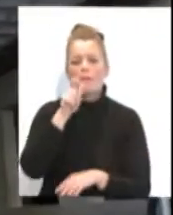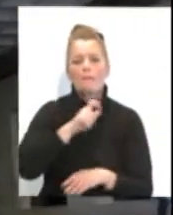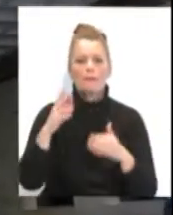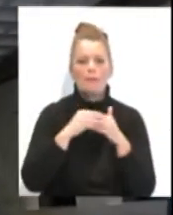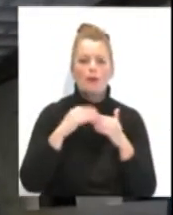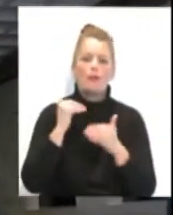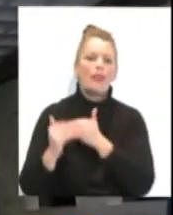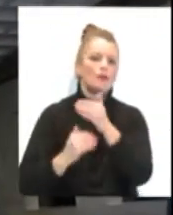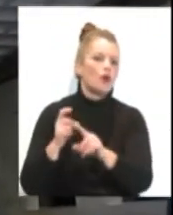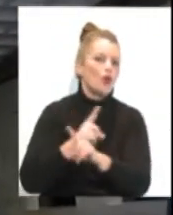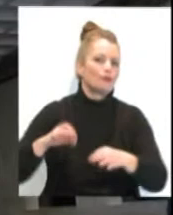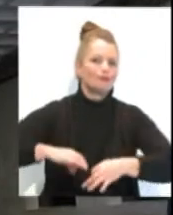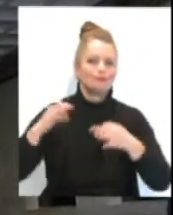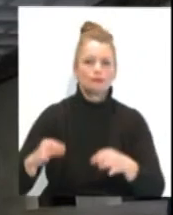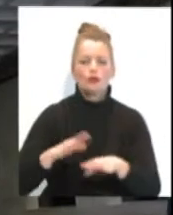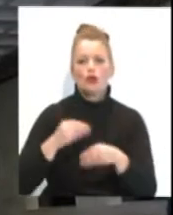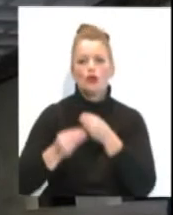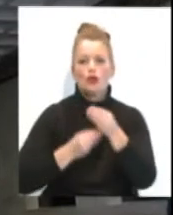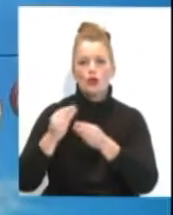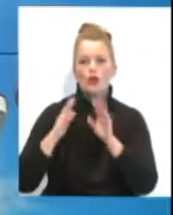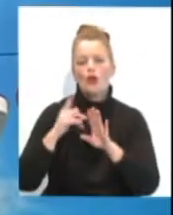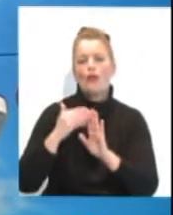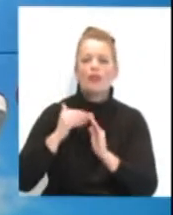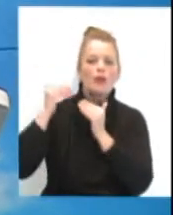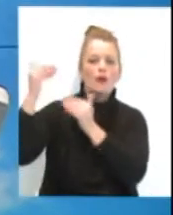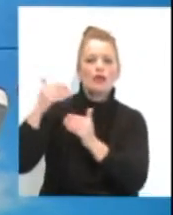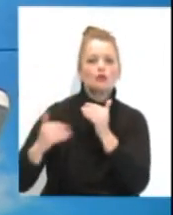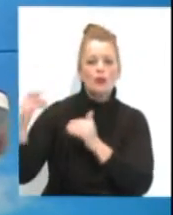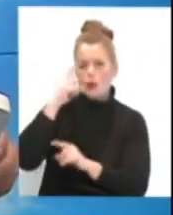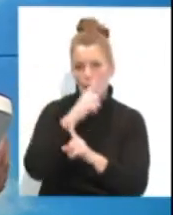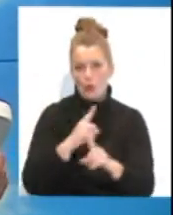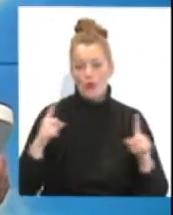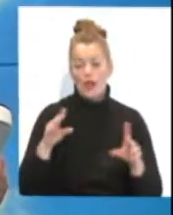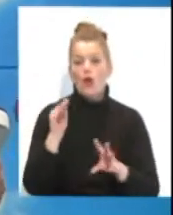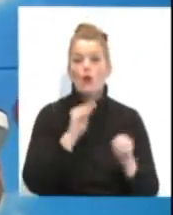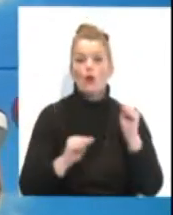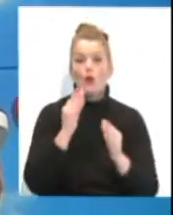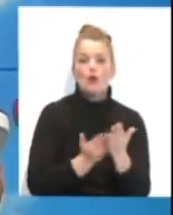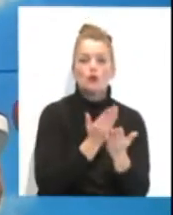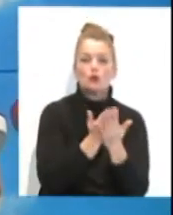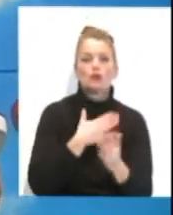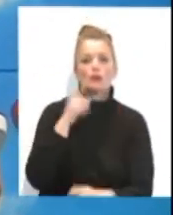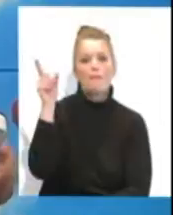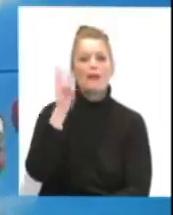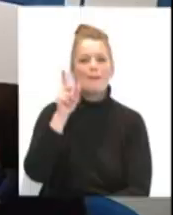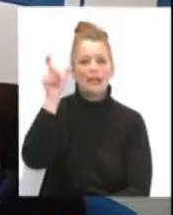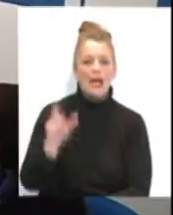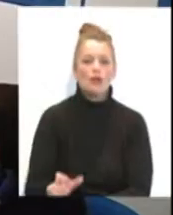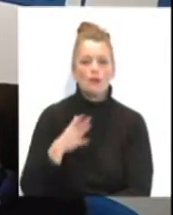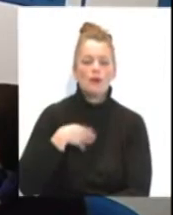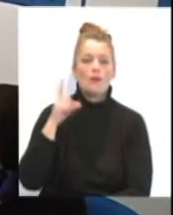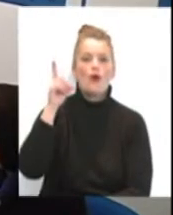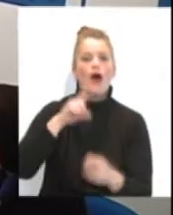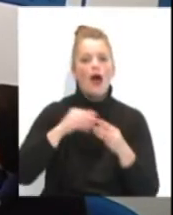procedimientos no garantizados con demora superior a un año. Es una de las conclusiones presentadas por el parlamentario andaluz Alfonso Cantón,